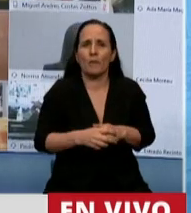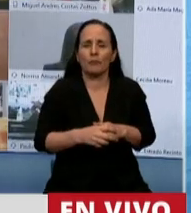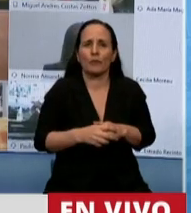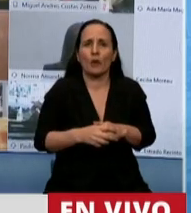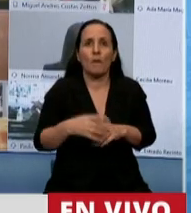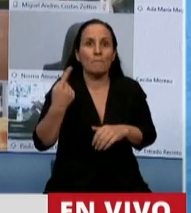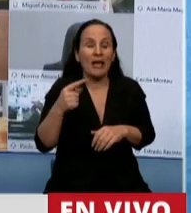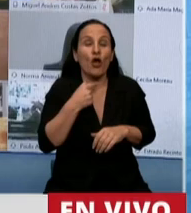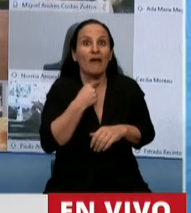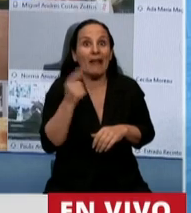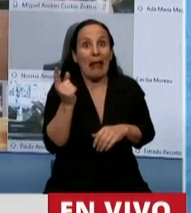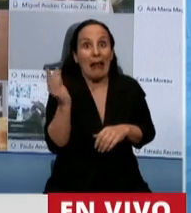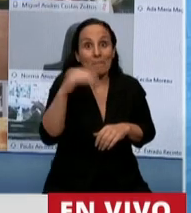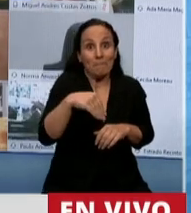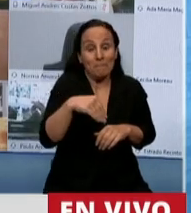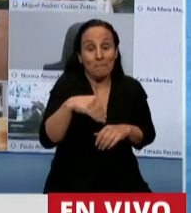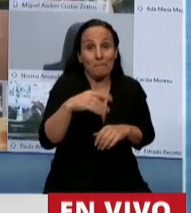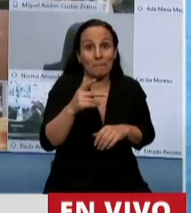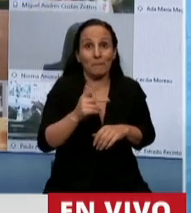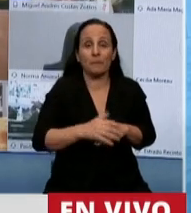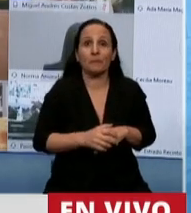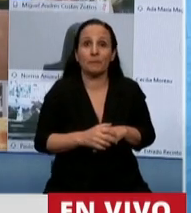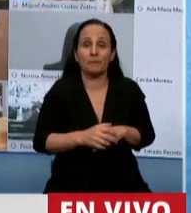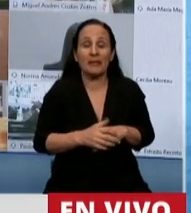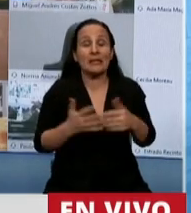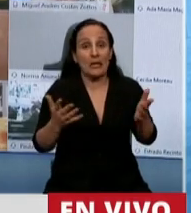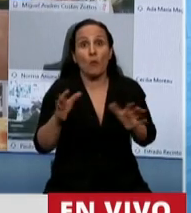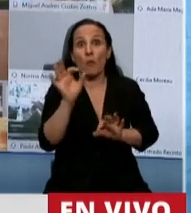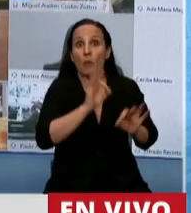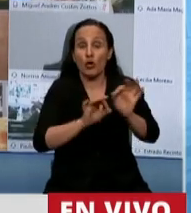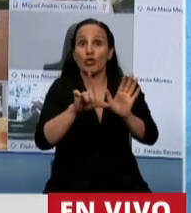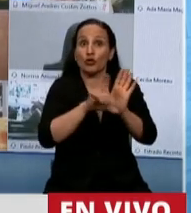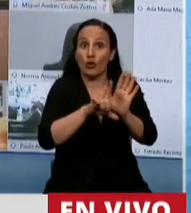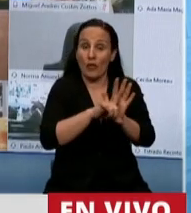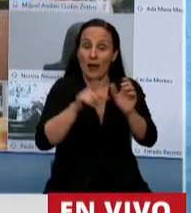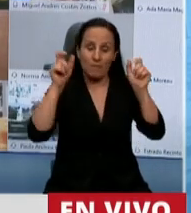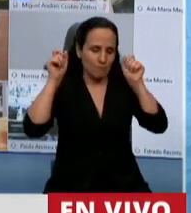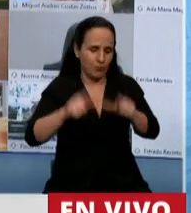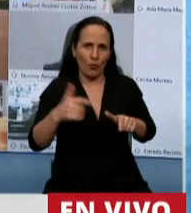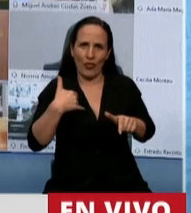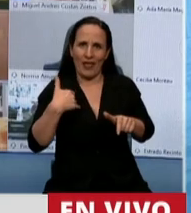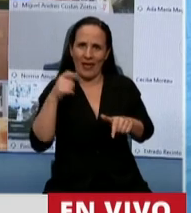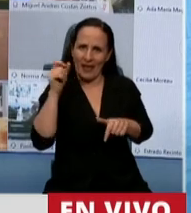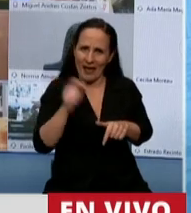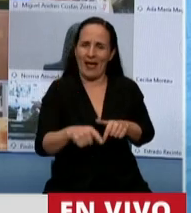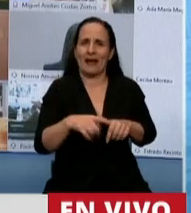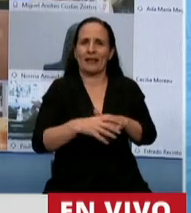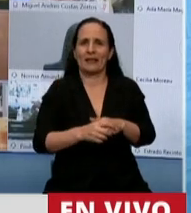quería agregar que es un proyecto soberano es un proyecto